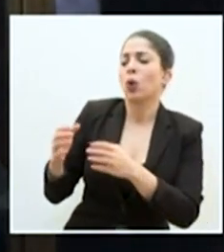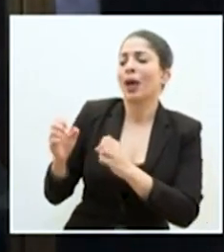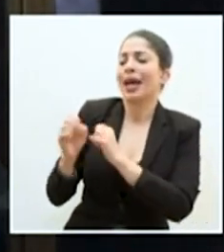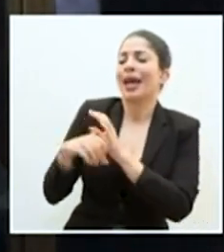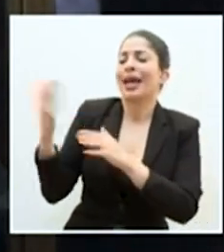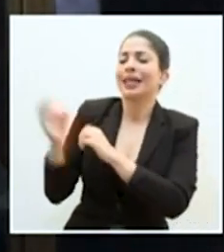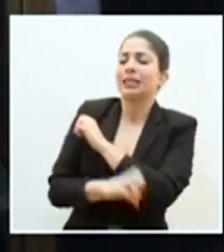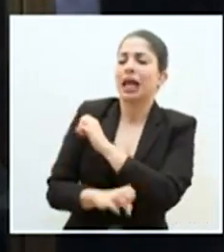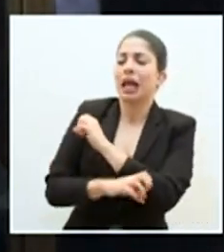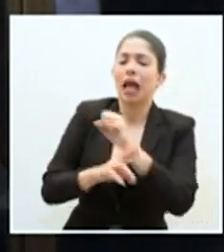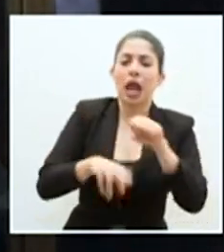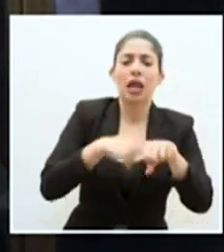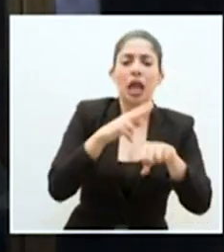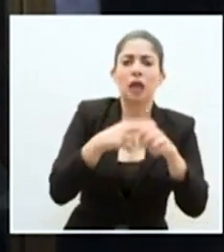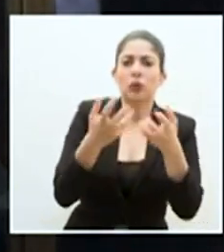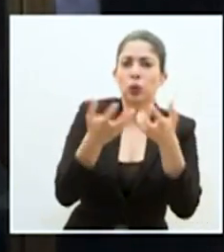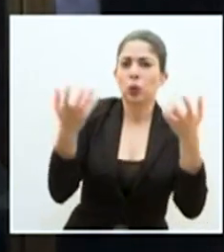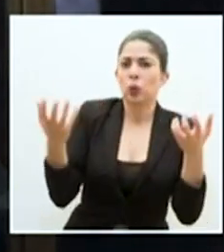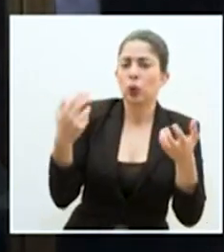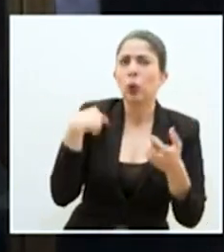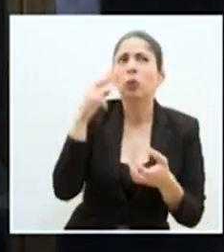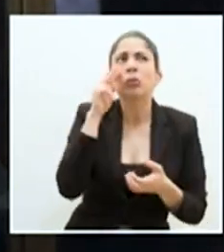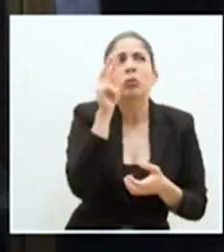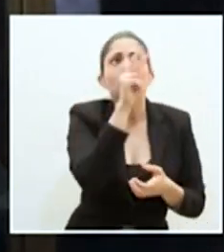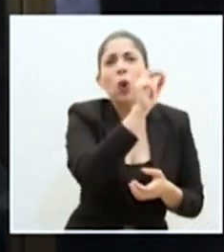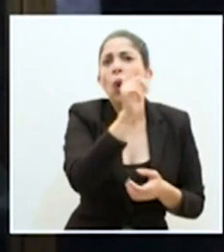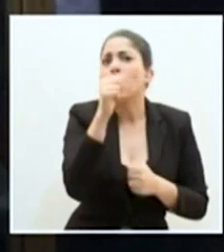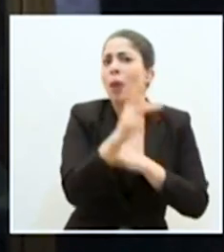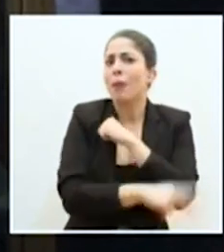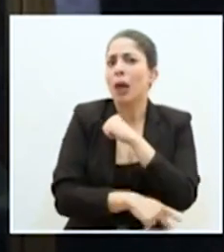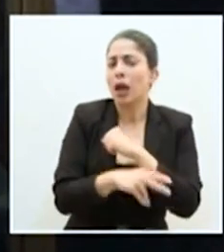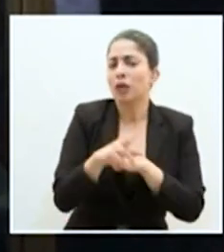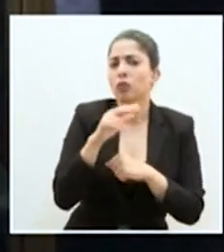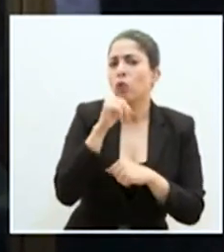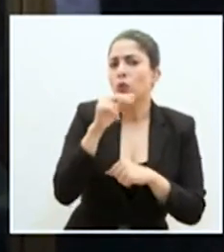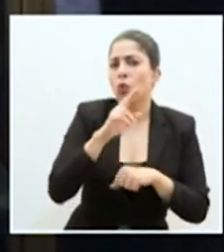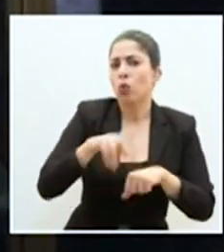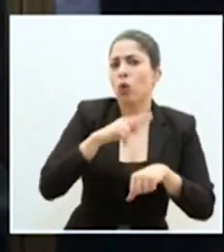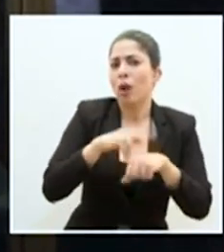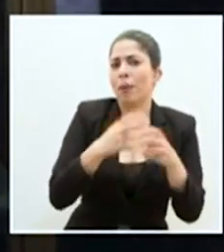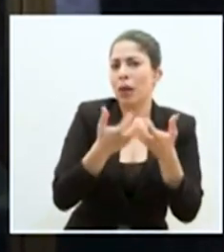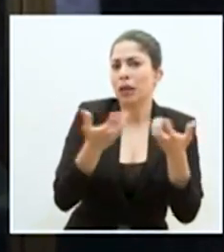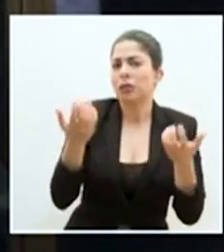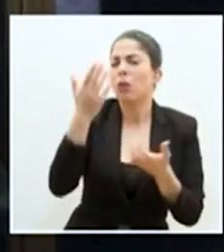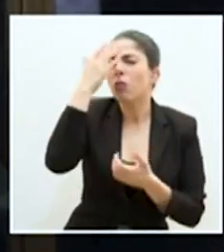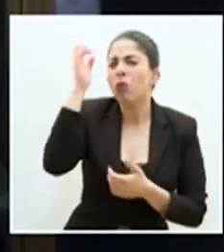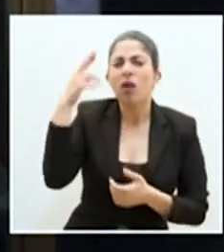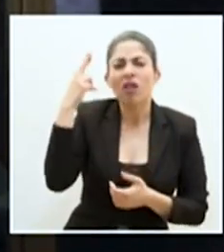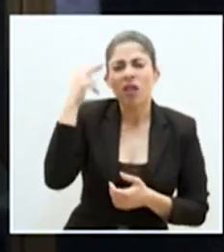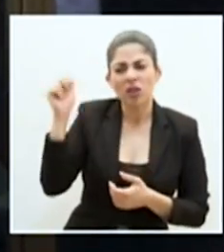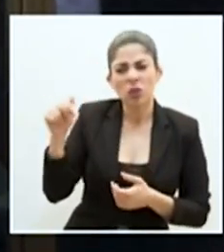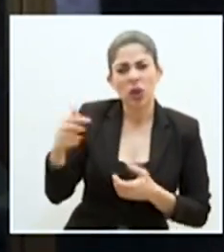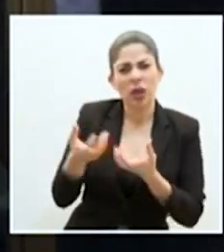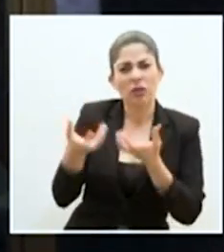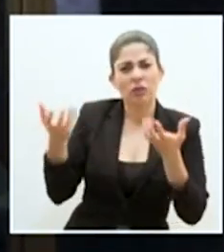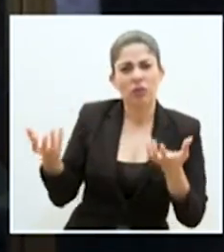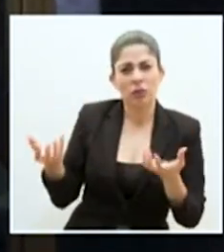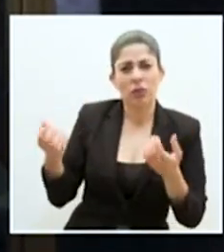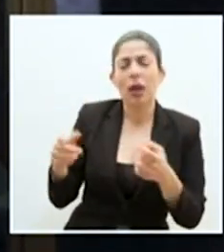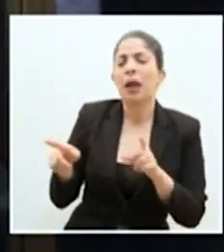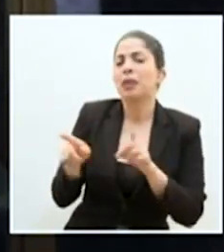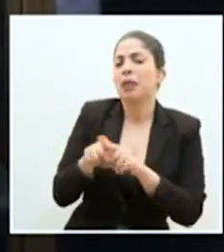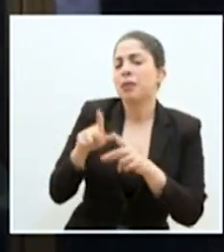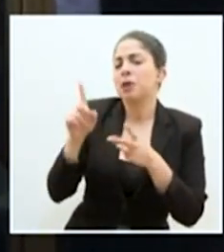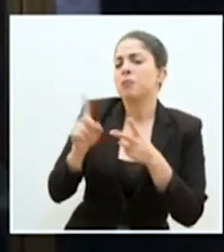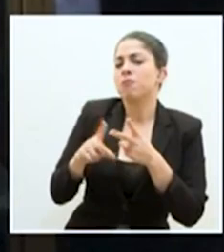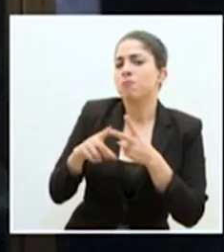en los casos. No es usual, según hemos visto en otros países, que se haga esta clasificación, cuál fue el motivo. Y luego, considerando